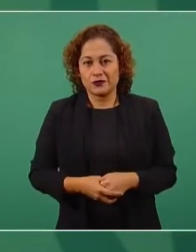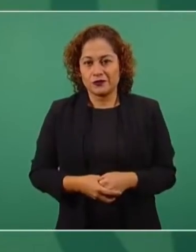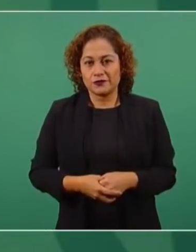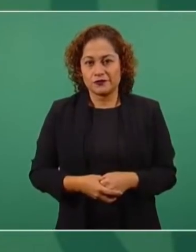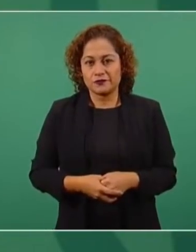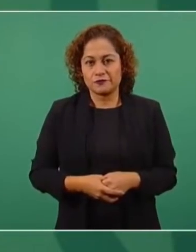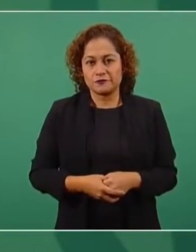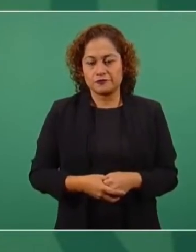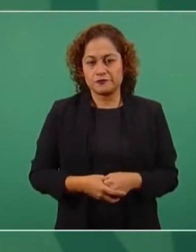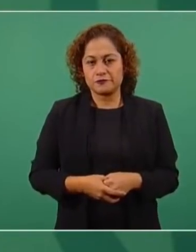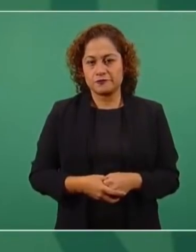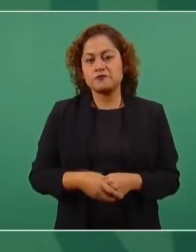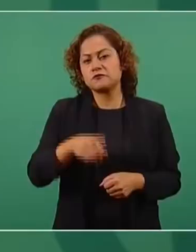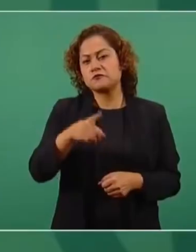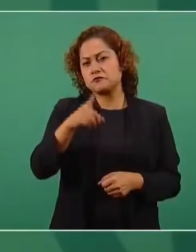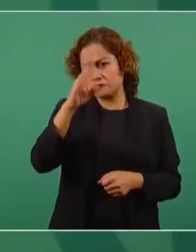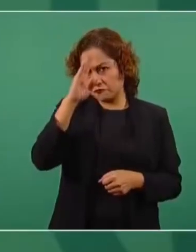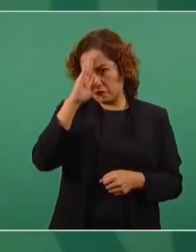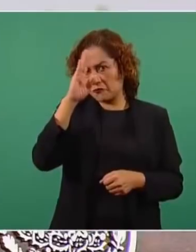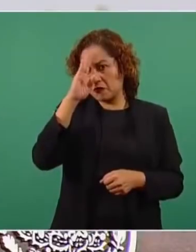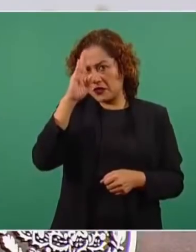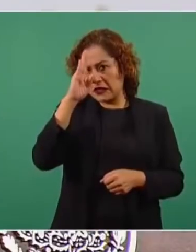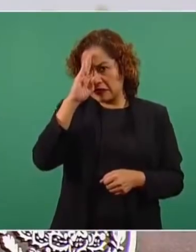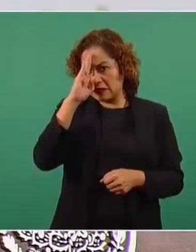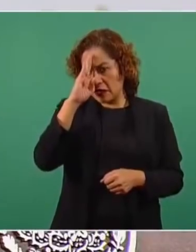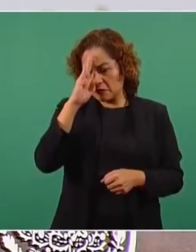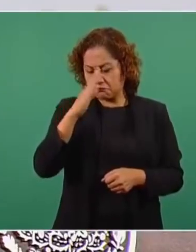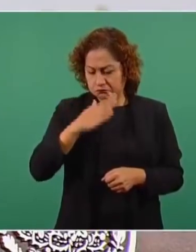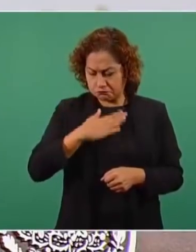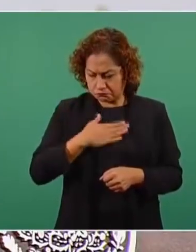que se piense que sólo siendo buenos podemos ser felices.